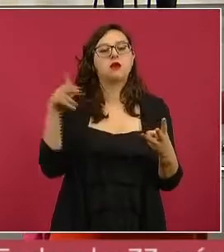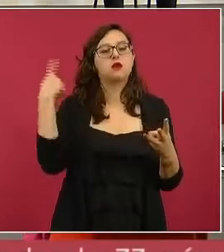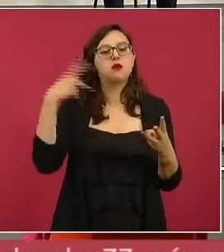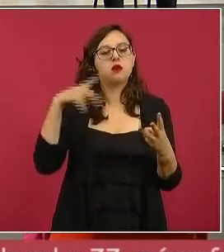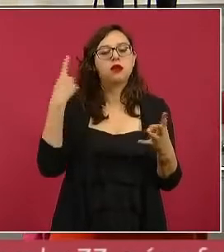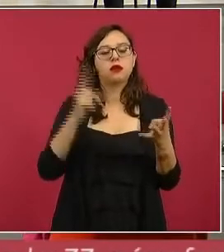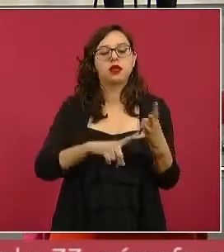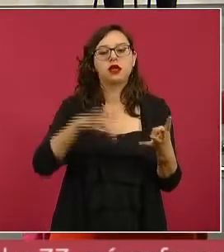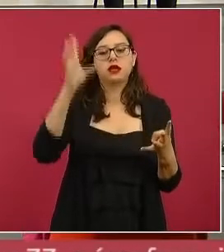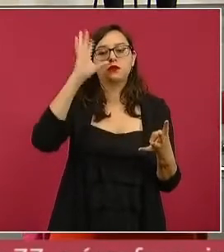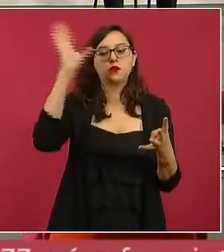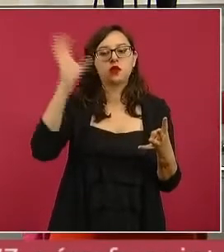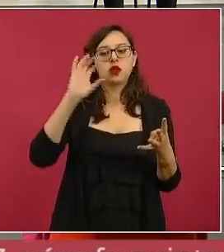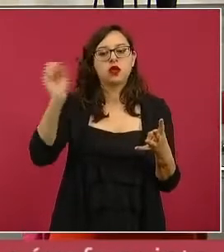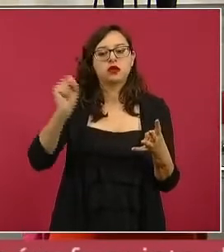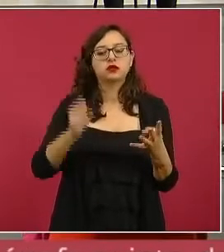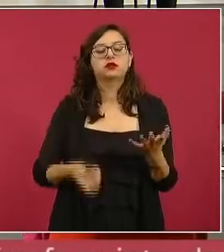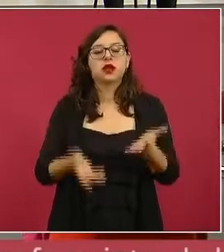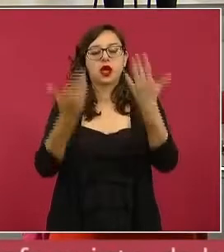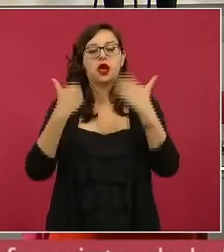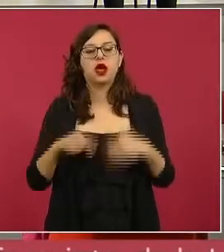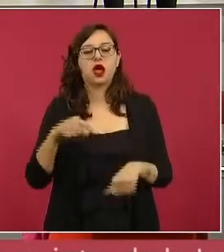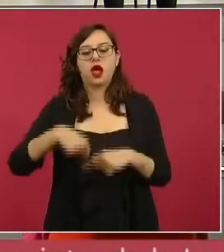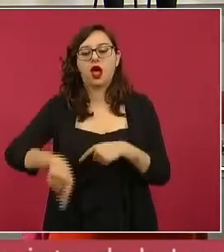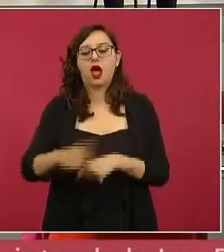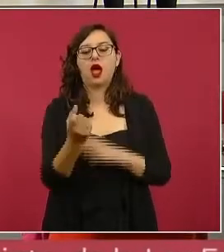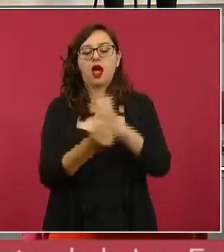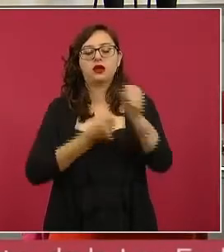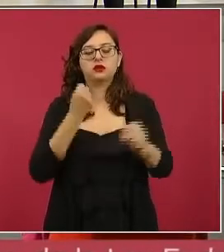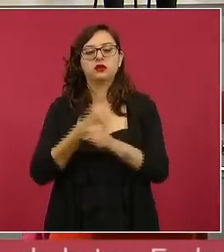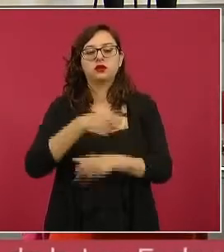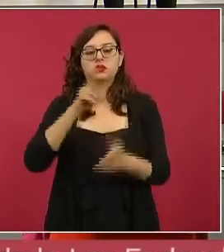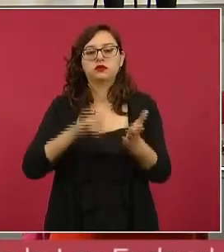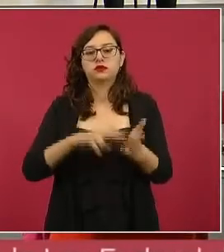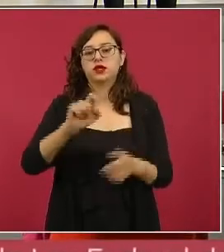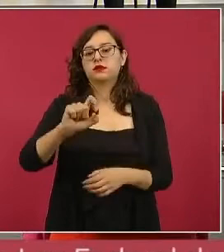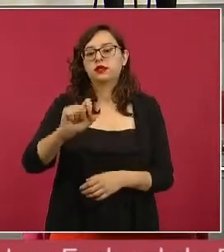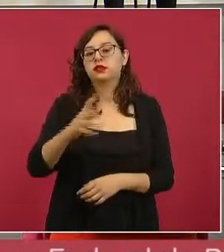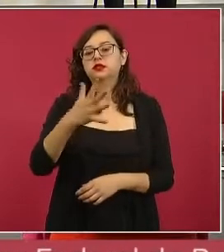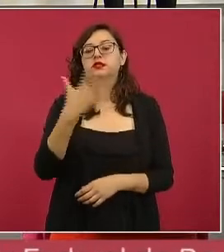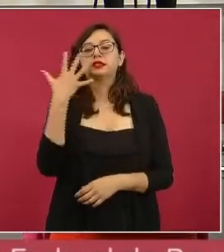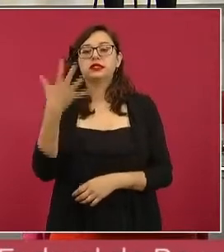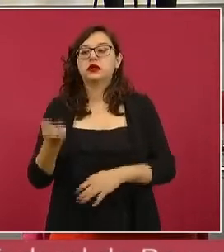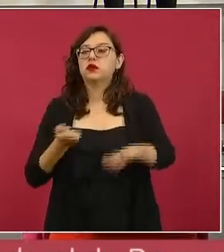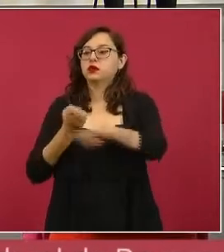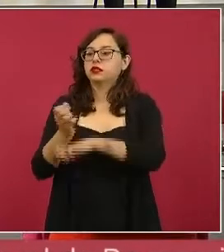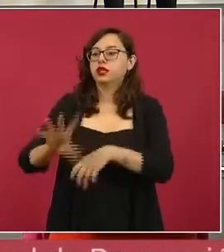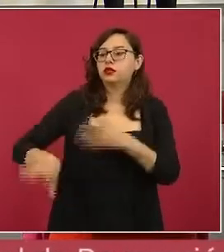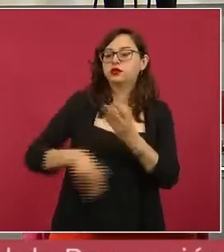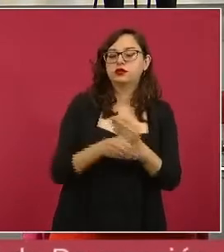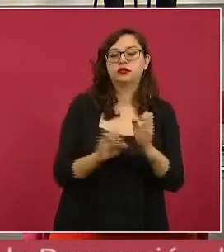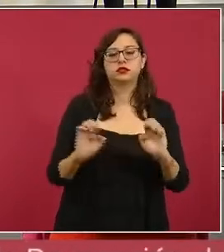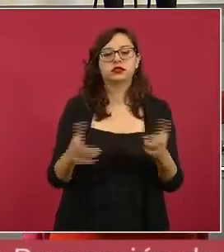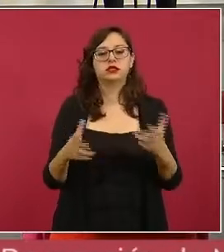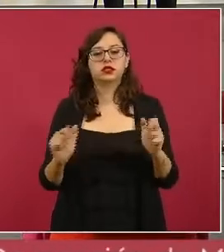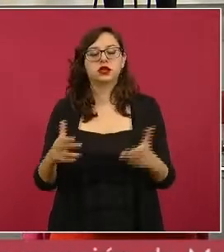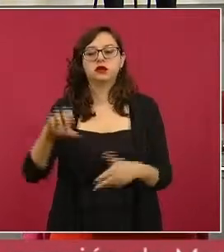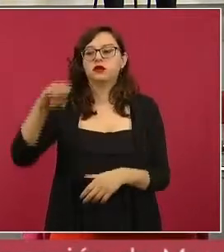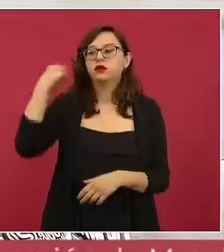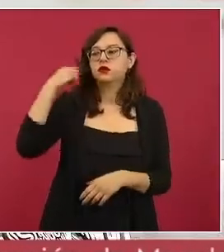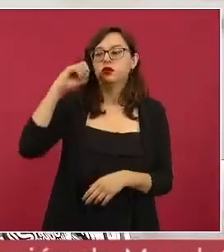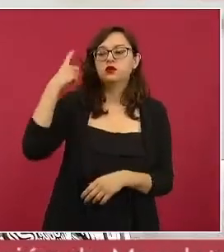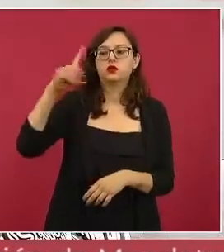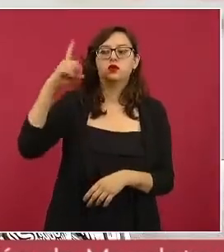Para este año, para el 2022, se suman al programa cinco estados más, Chiapas, Oaxaca,